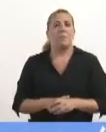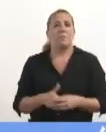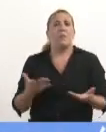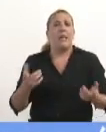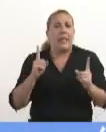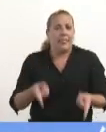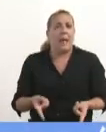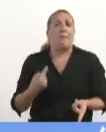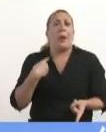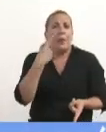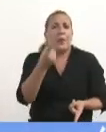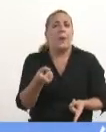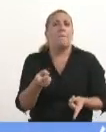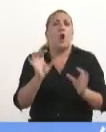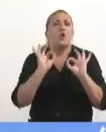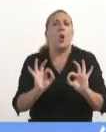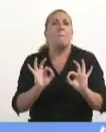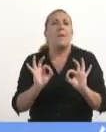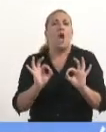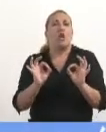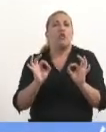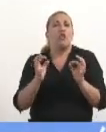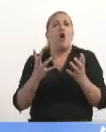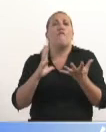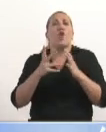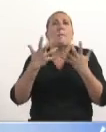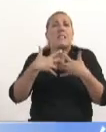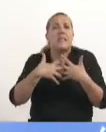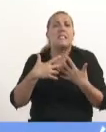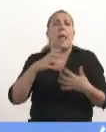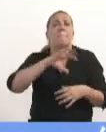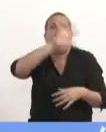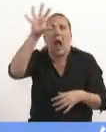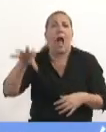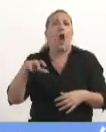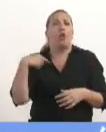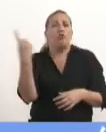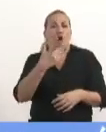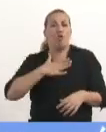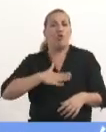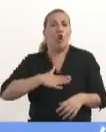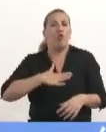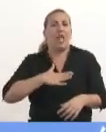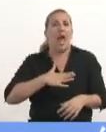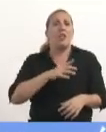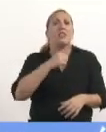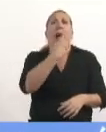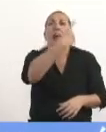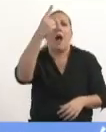además todo el sistema federal, con qué entusiasmo cada una de las provincias